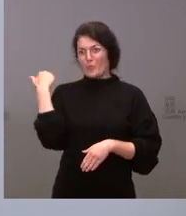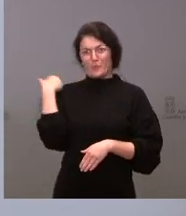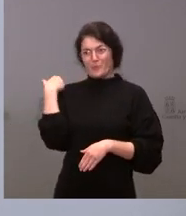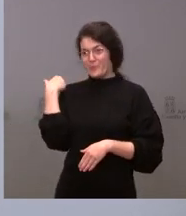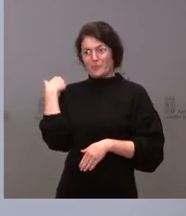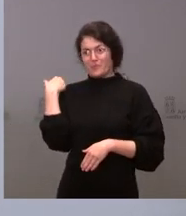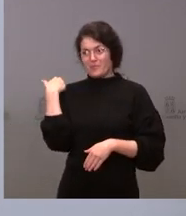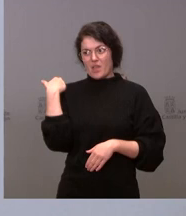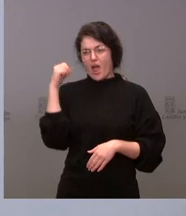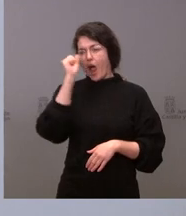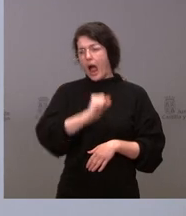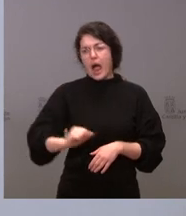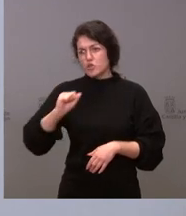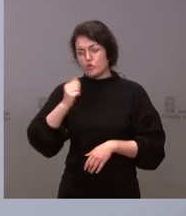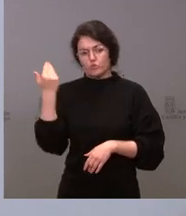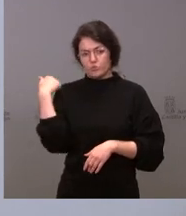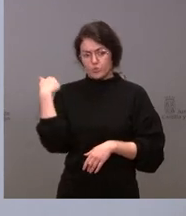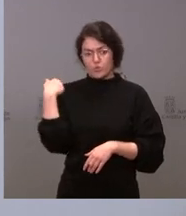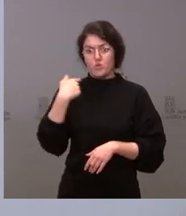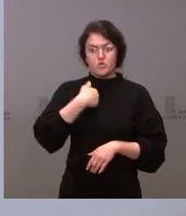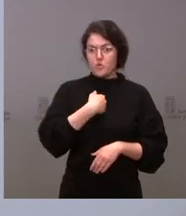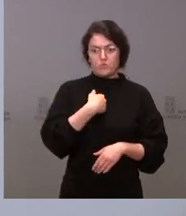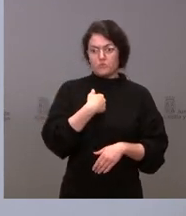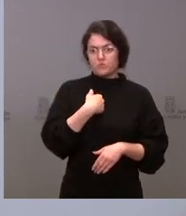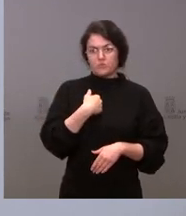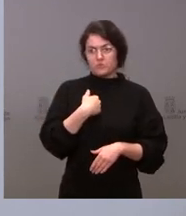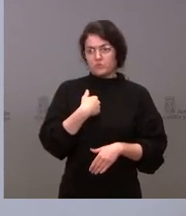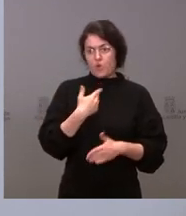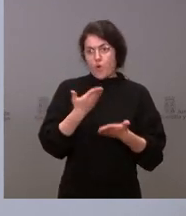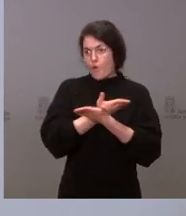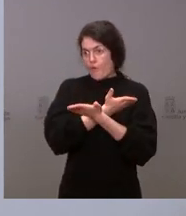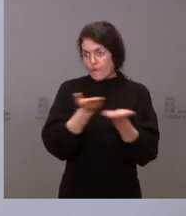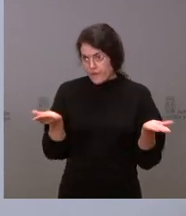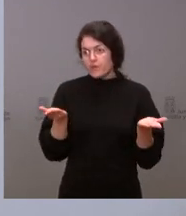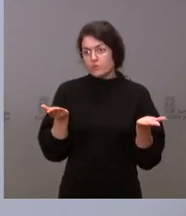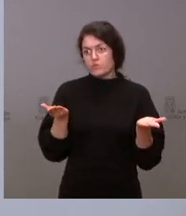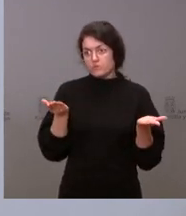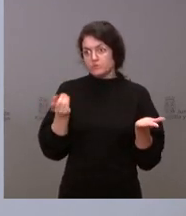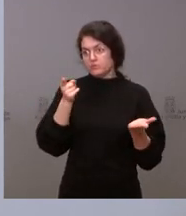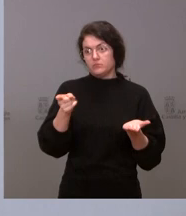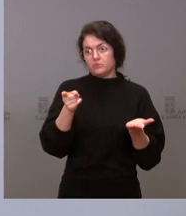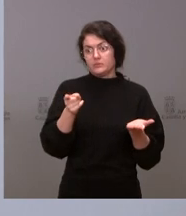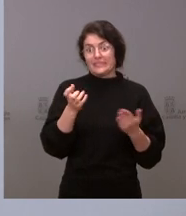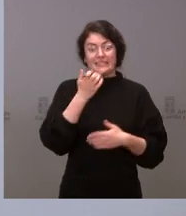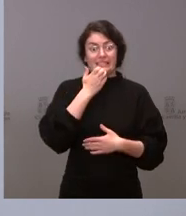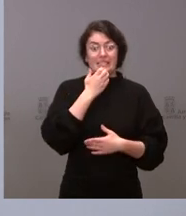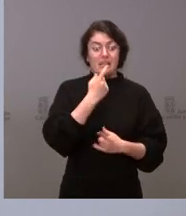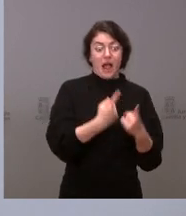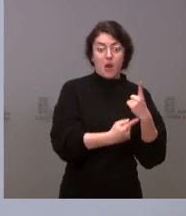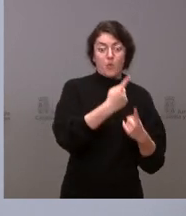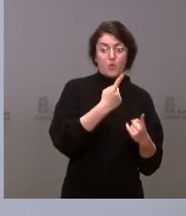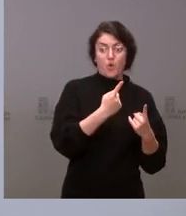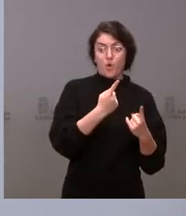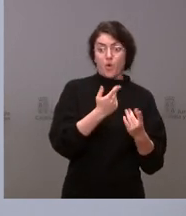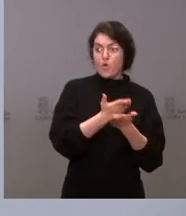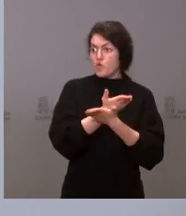muchos años. Yo confío en Gonzalo Santonja. Si alguien no confía en él o